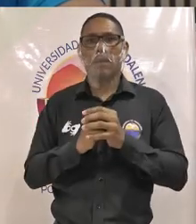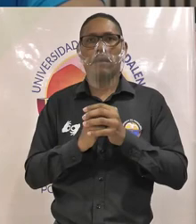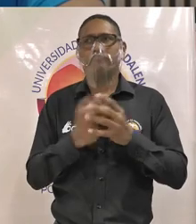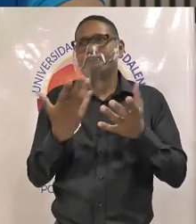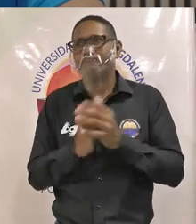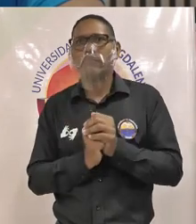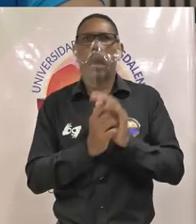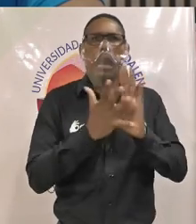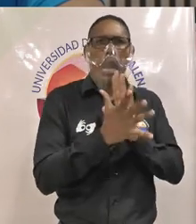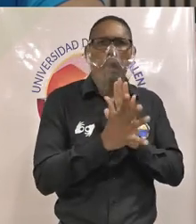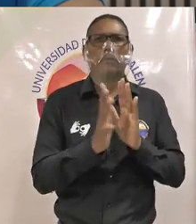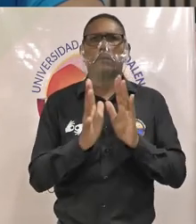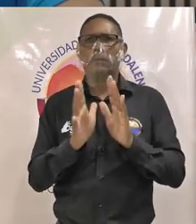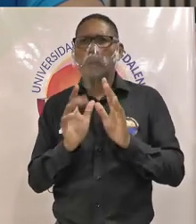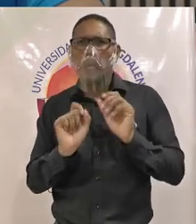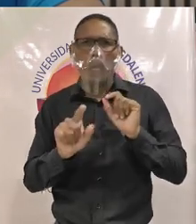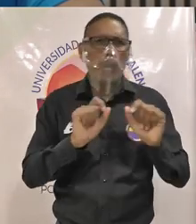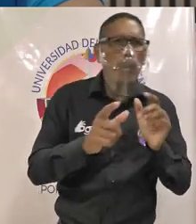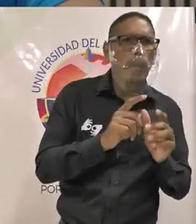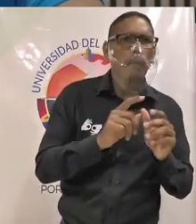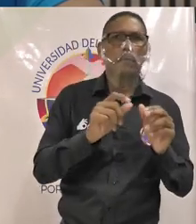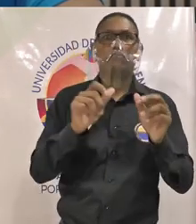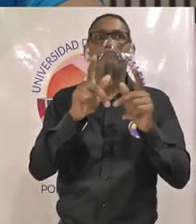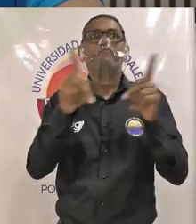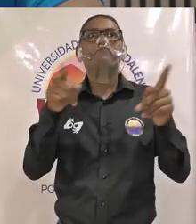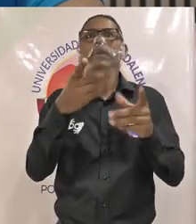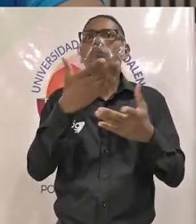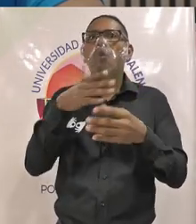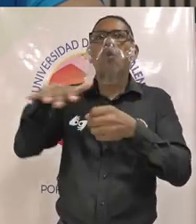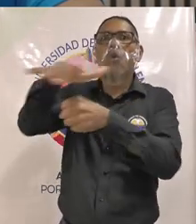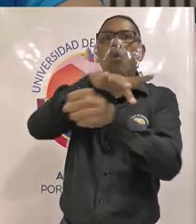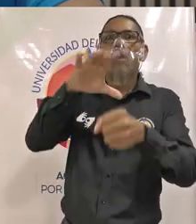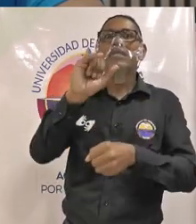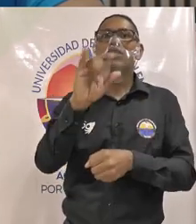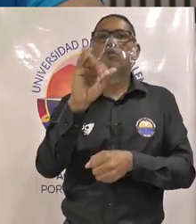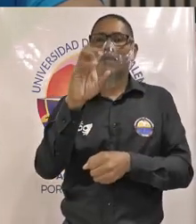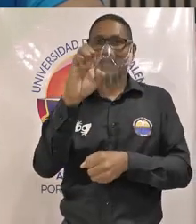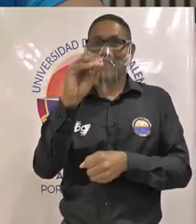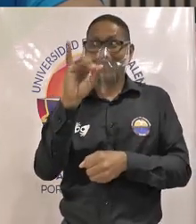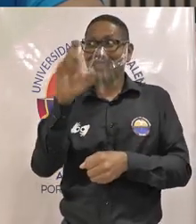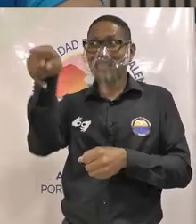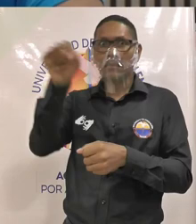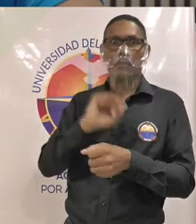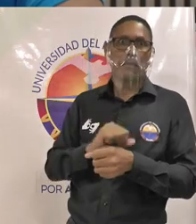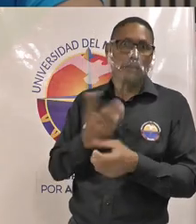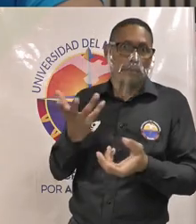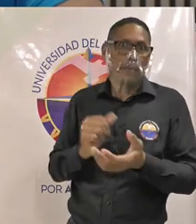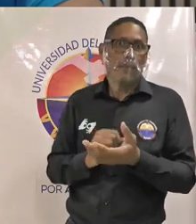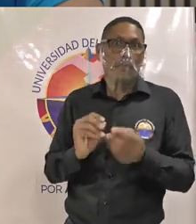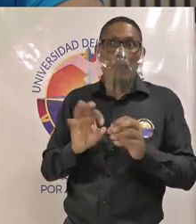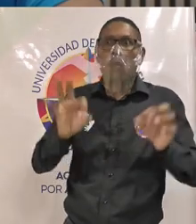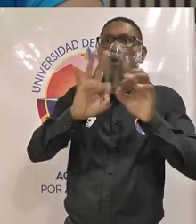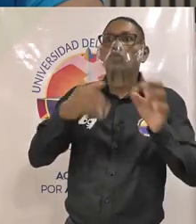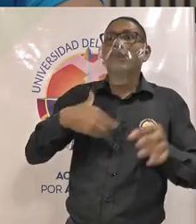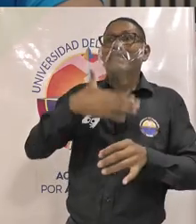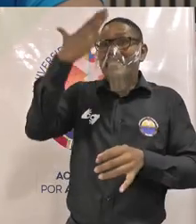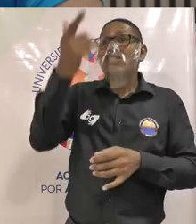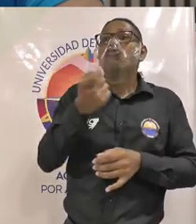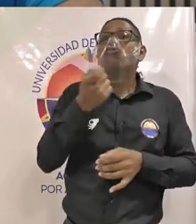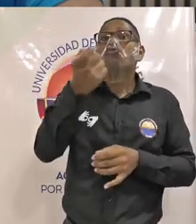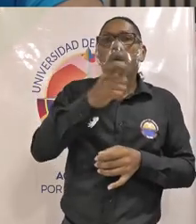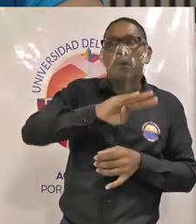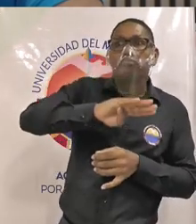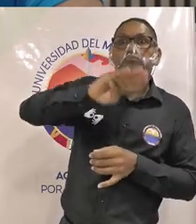dialogar a realizar entrevistas con las personas en ciudadquidad debemos comprender que nos encontramos en una zona cercana a la sierra